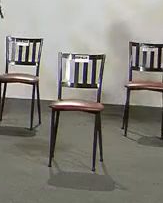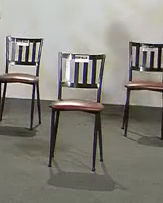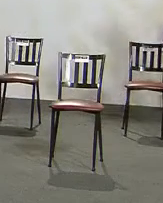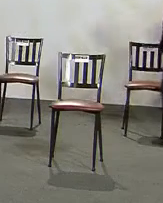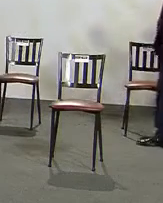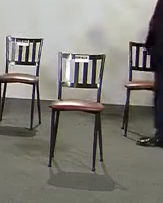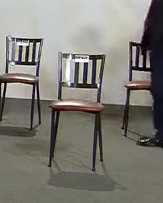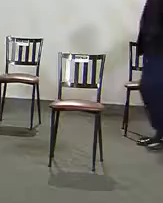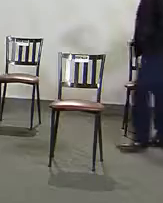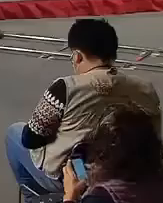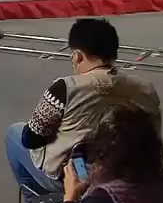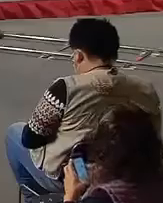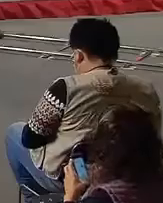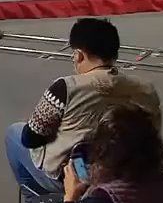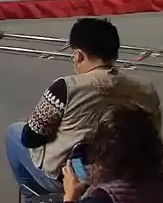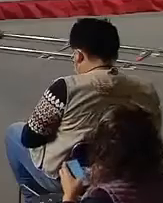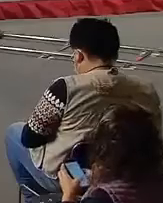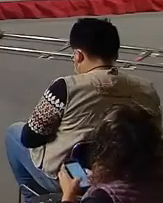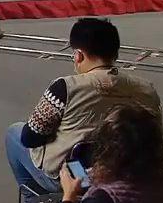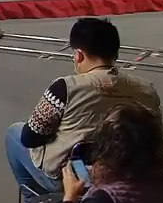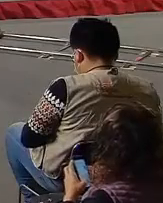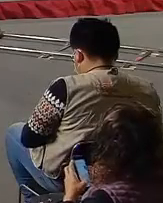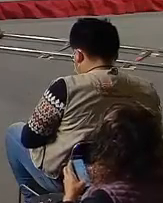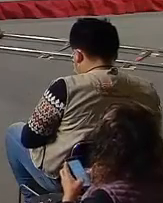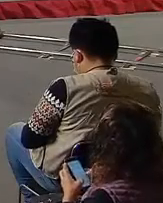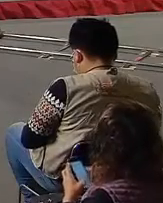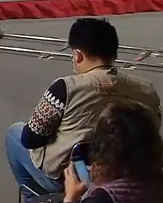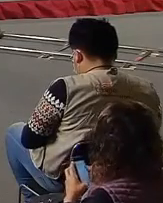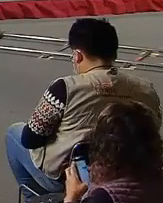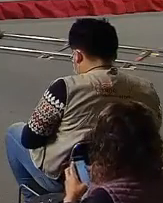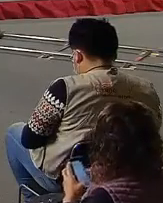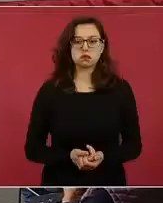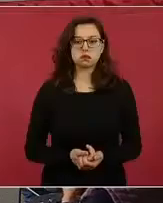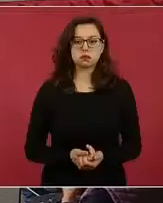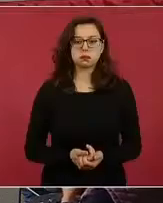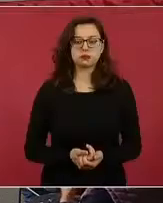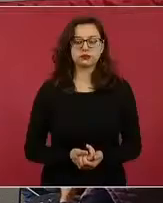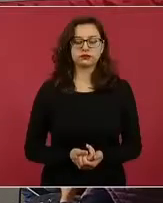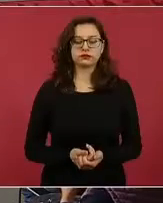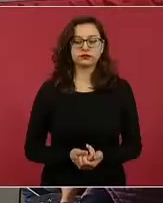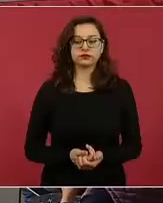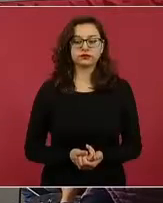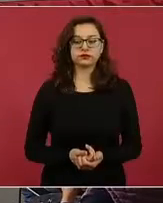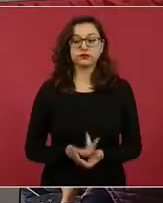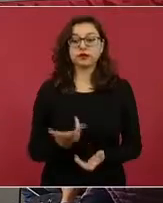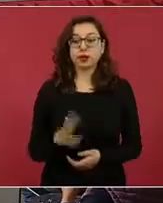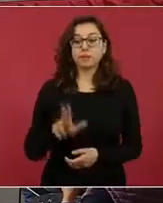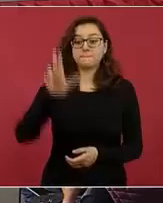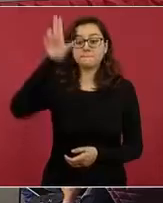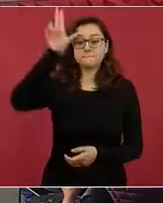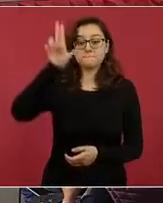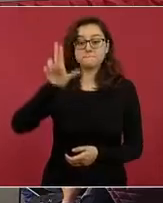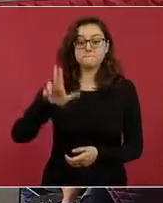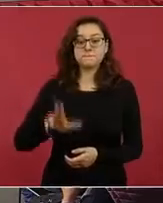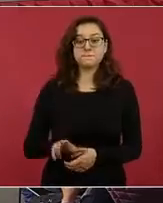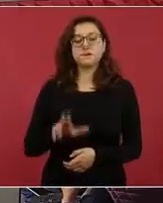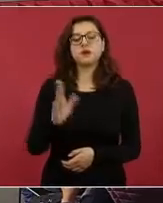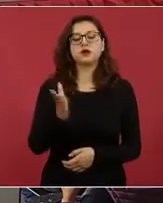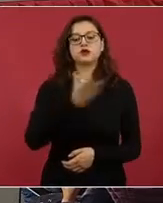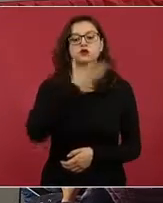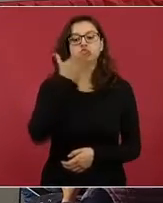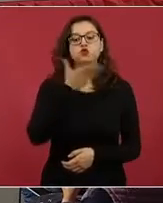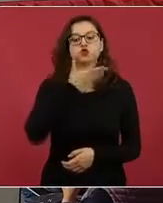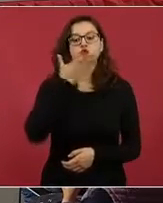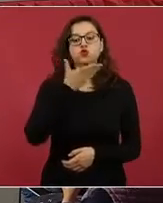Vamos a informar como todos los martes sobre la situación